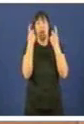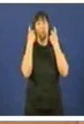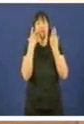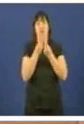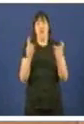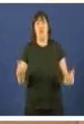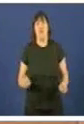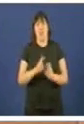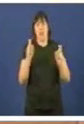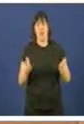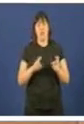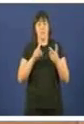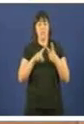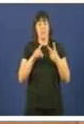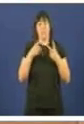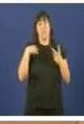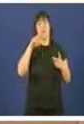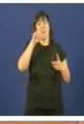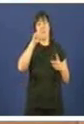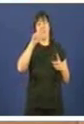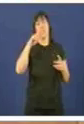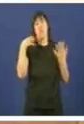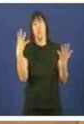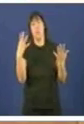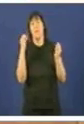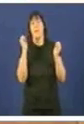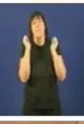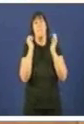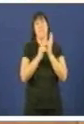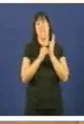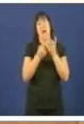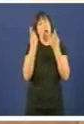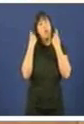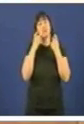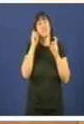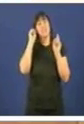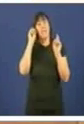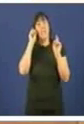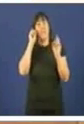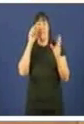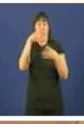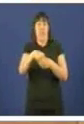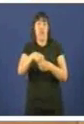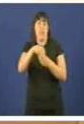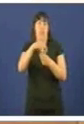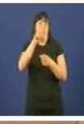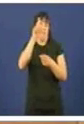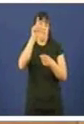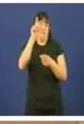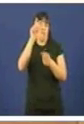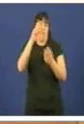Sí, porque temos 29.000 alumnos no ensino público que poden estudiar unha terceira lingua.